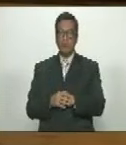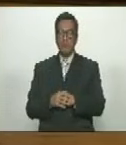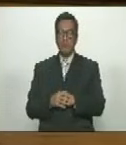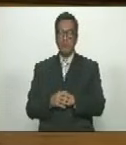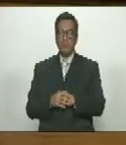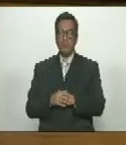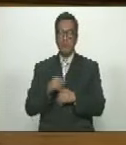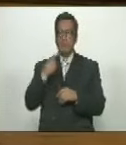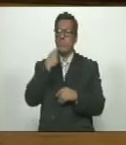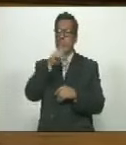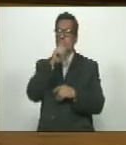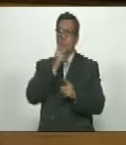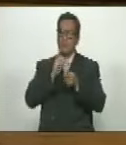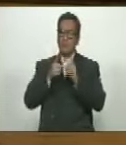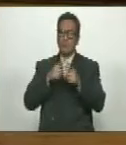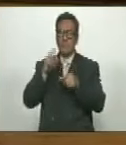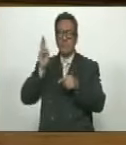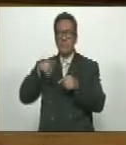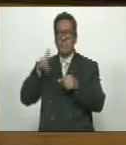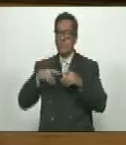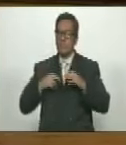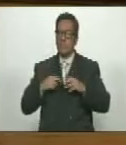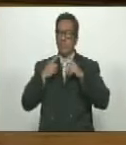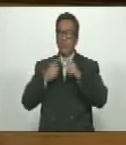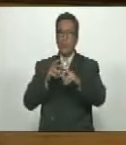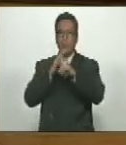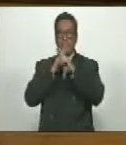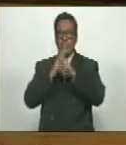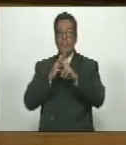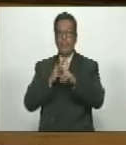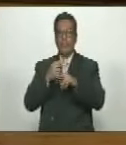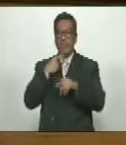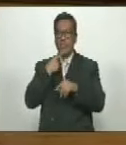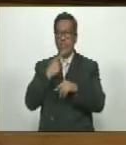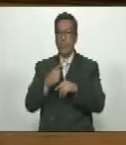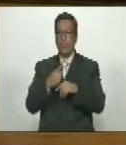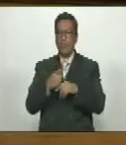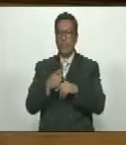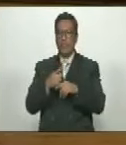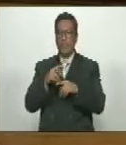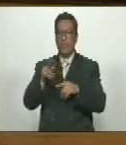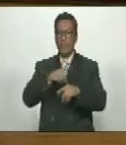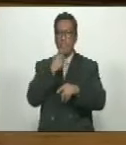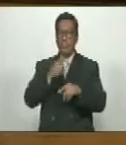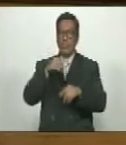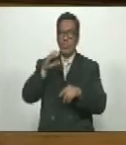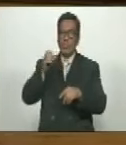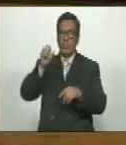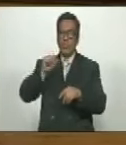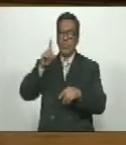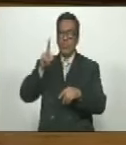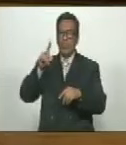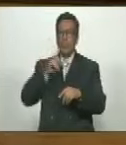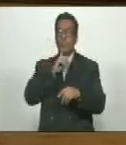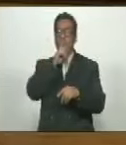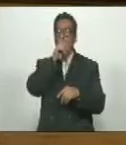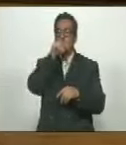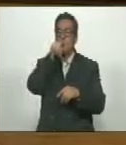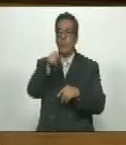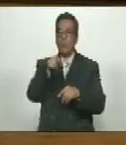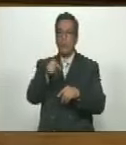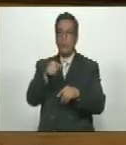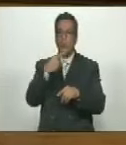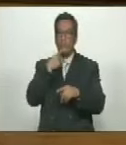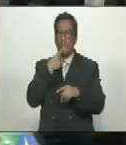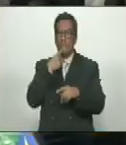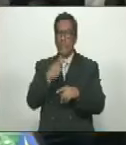yo he preguntado esto varias veces y jamás he obtenido respuesta o como dice el verso del poeta Rafael Cadena y el silencio fue su respuesta